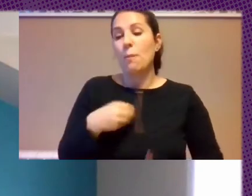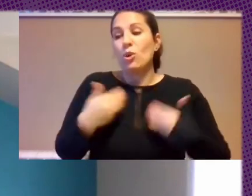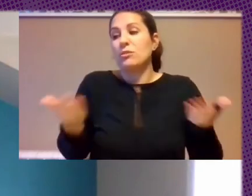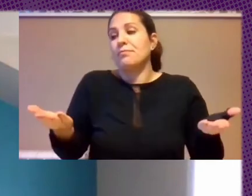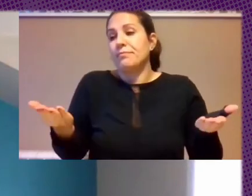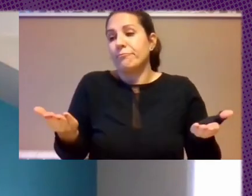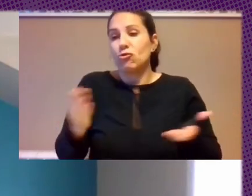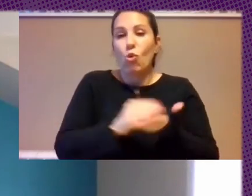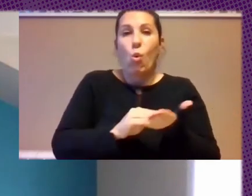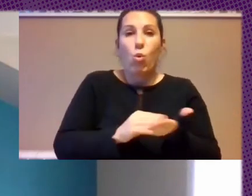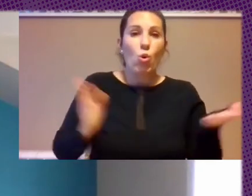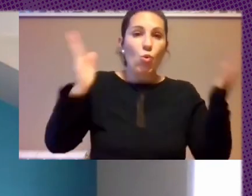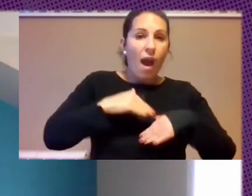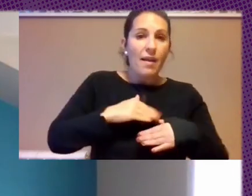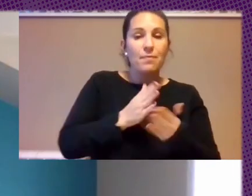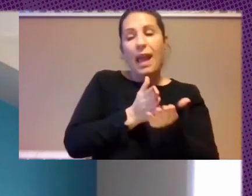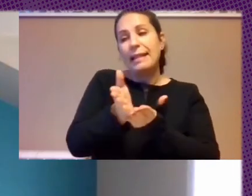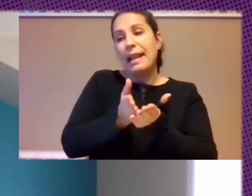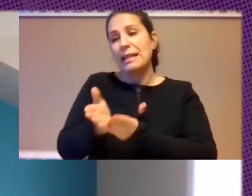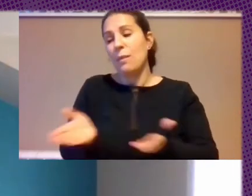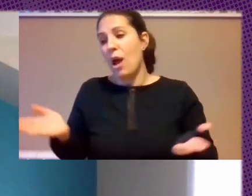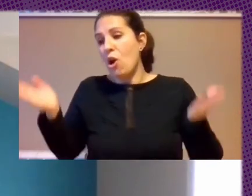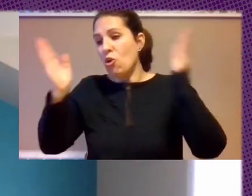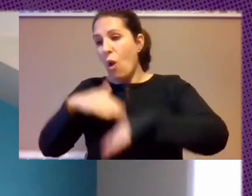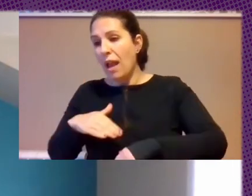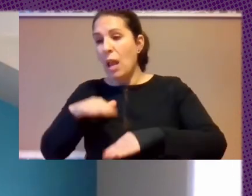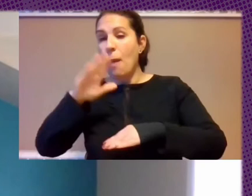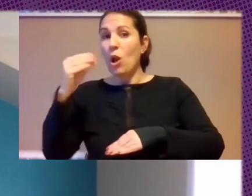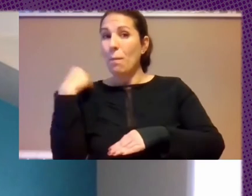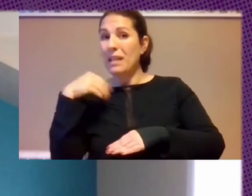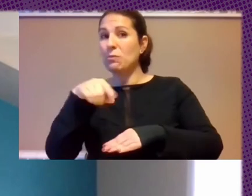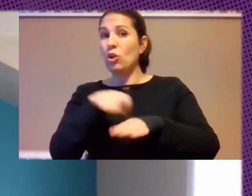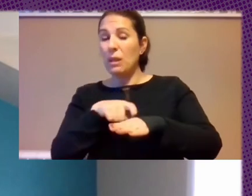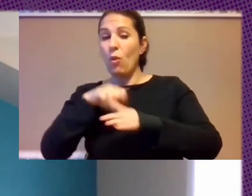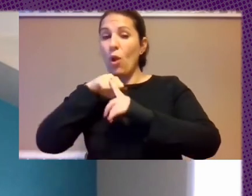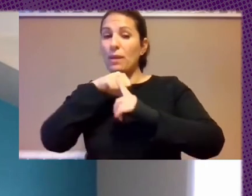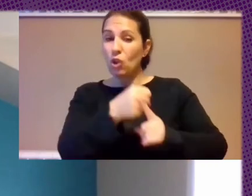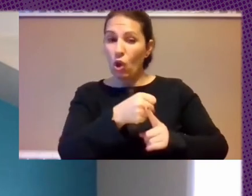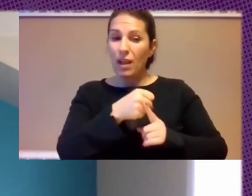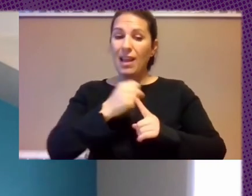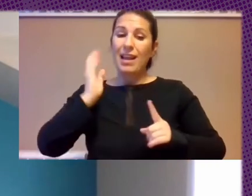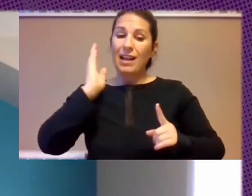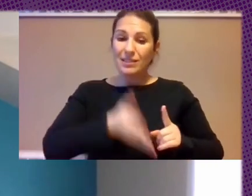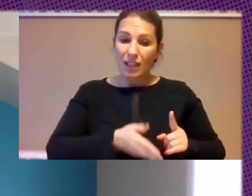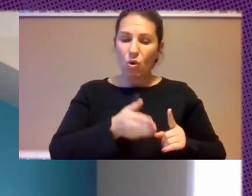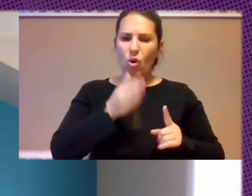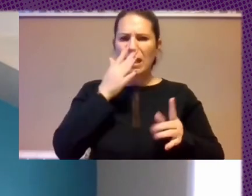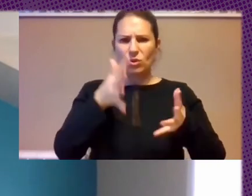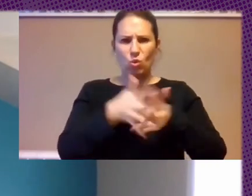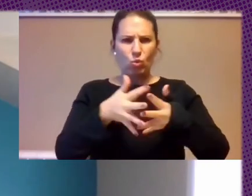Pero El Mismo Tipo De Castigo Y Opresión Y Sobre Las Superestructuras